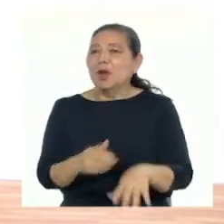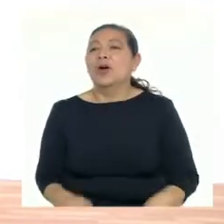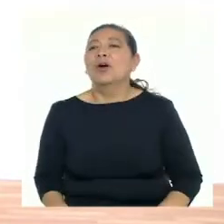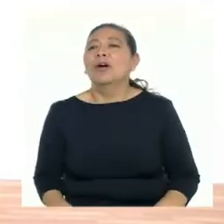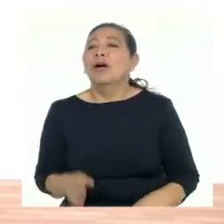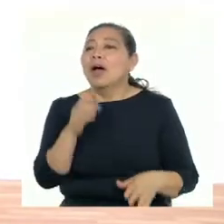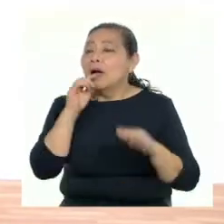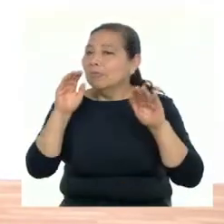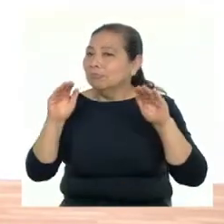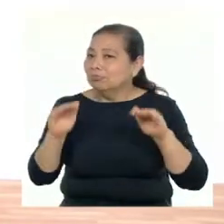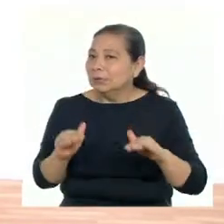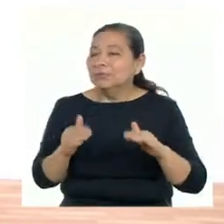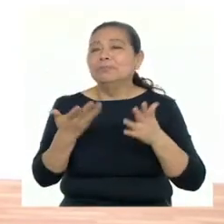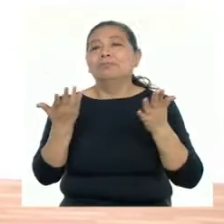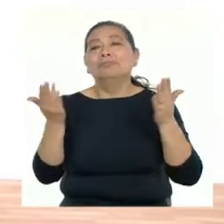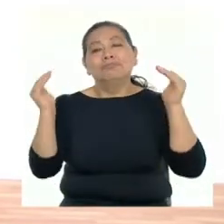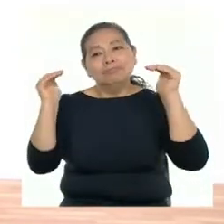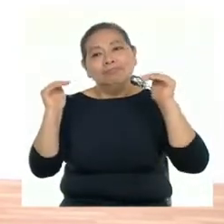Podemos bajar.